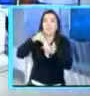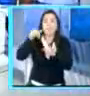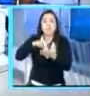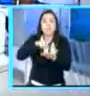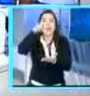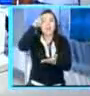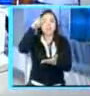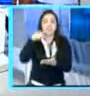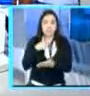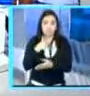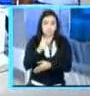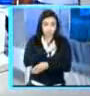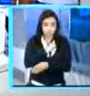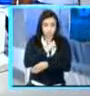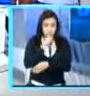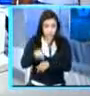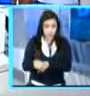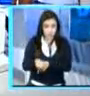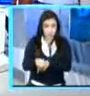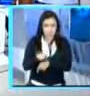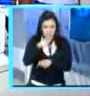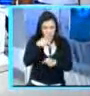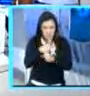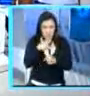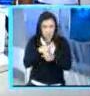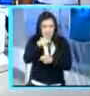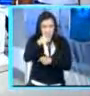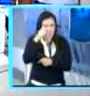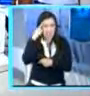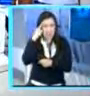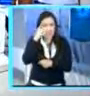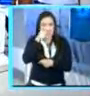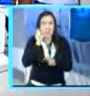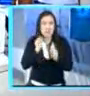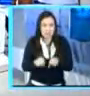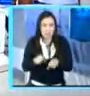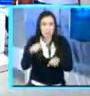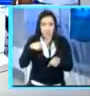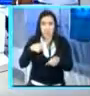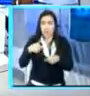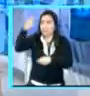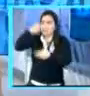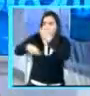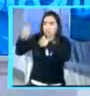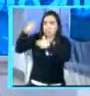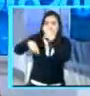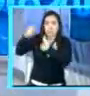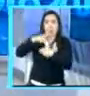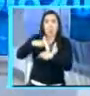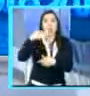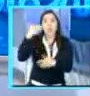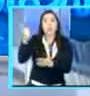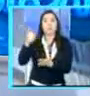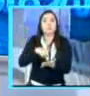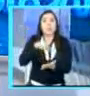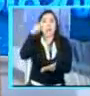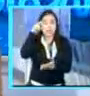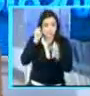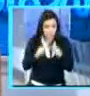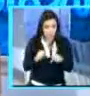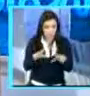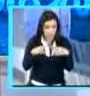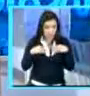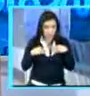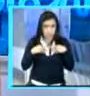algún país que pueda recibirlos. ¿Es Guatemala un país viable para recibir créditos internacionales? Básicamente sí. Las